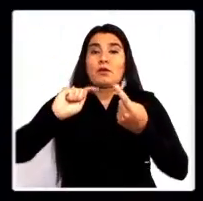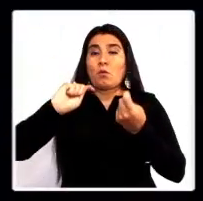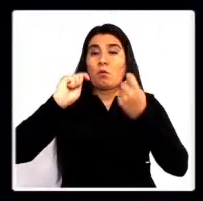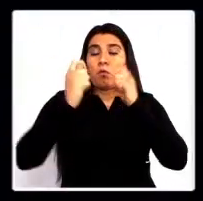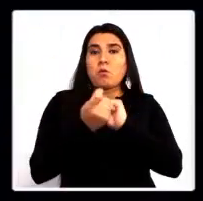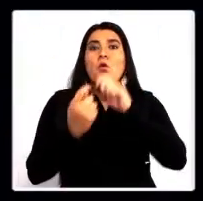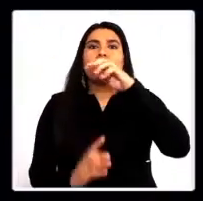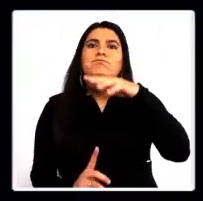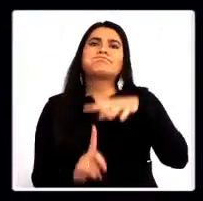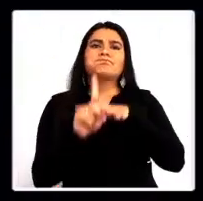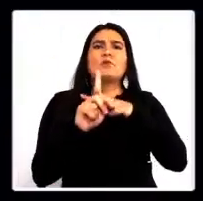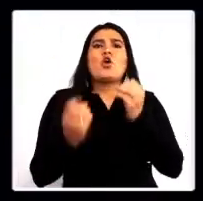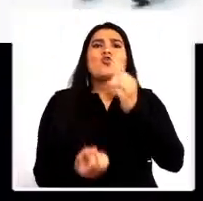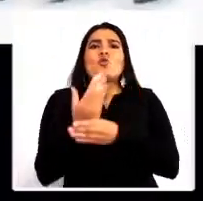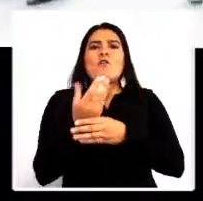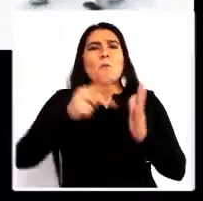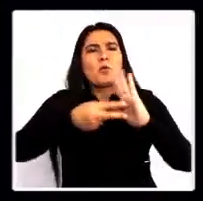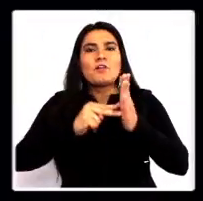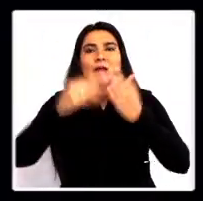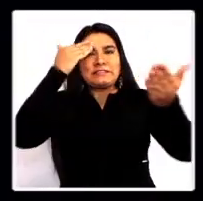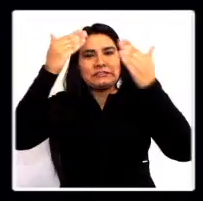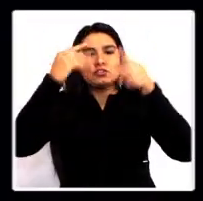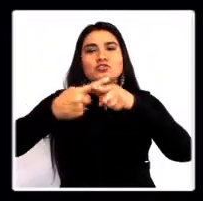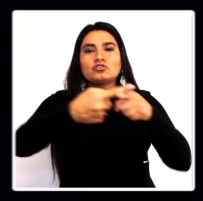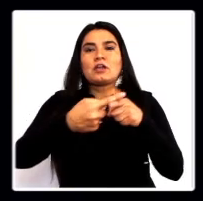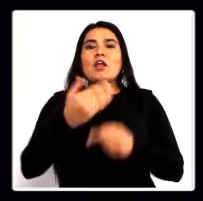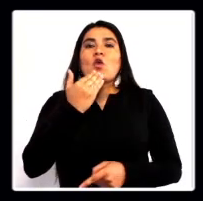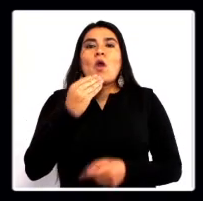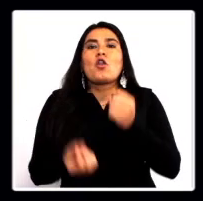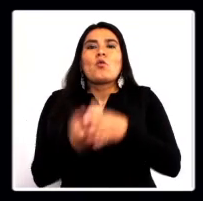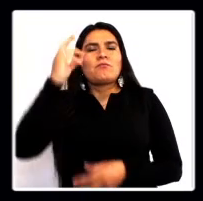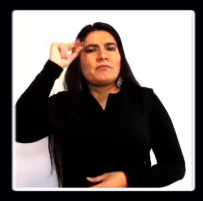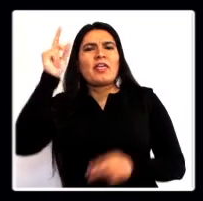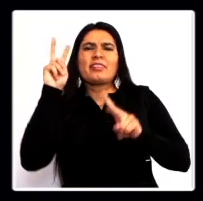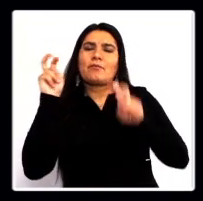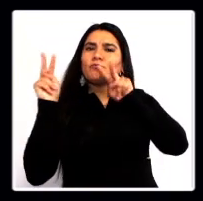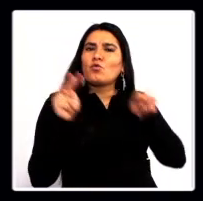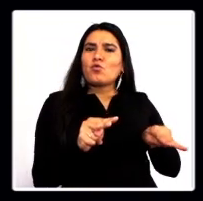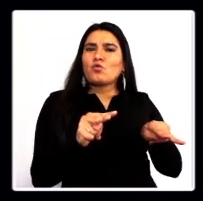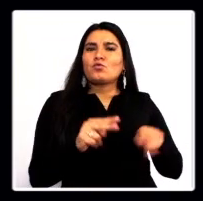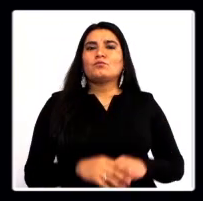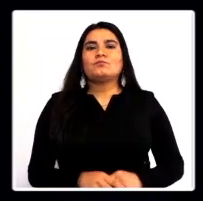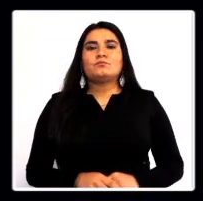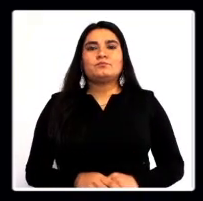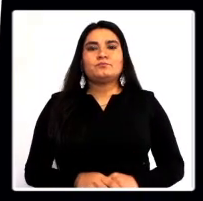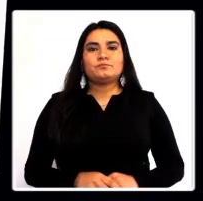políticos, emergen nuevas problemáticas psicosociales y, a su vez, nuevas subjetividades en torno a ellas.